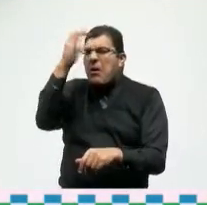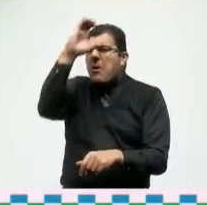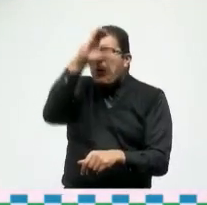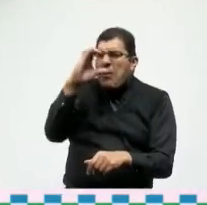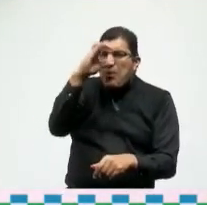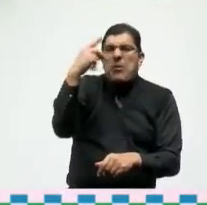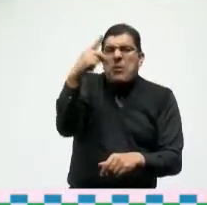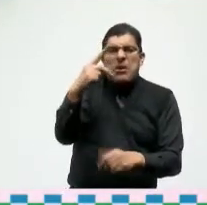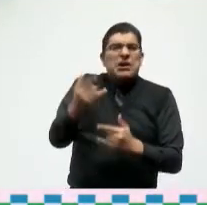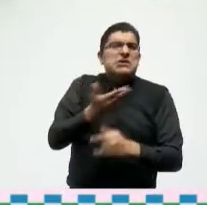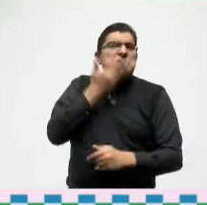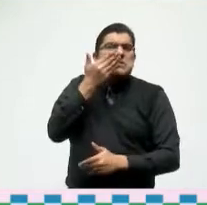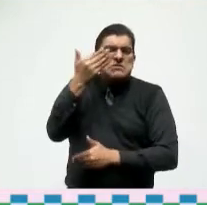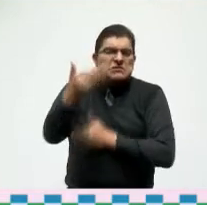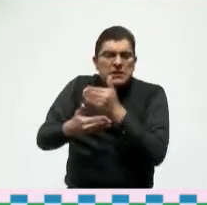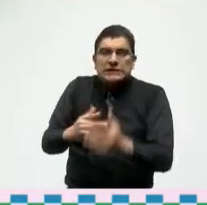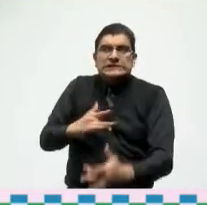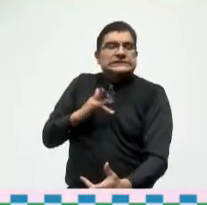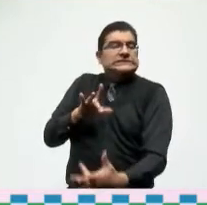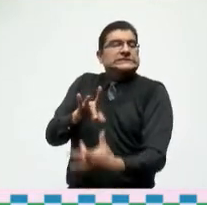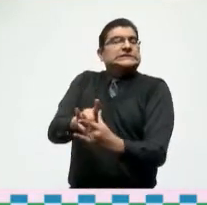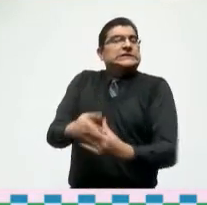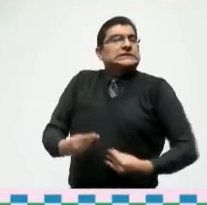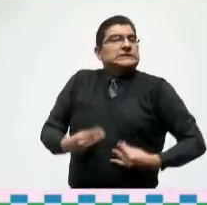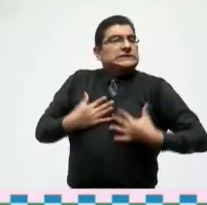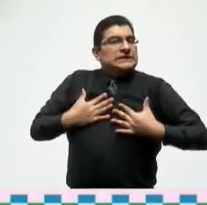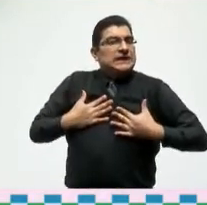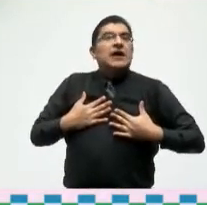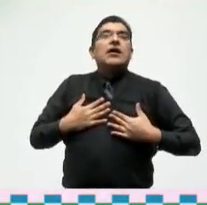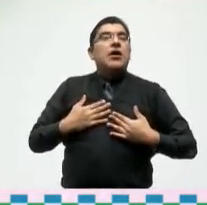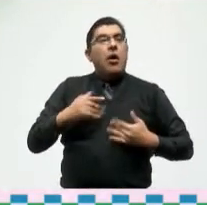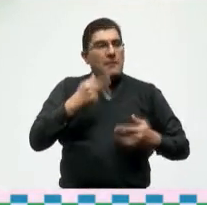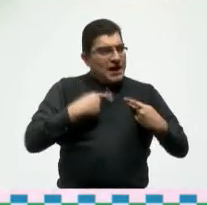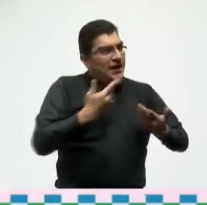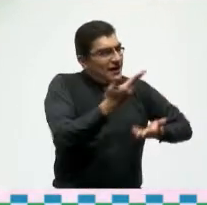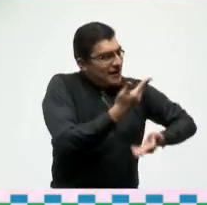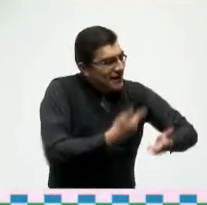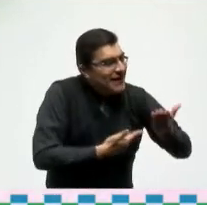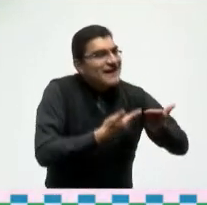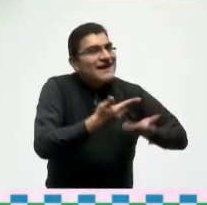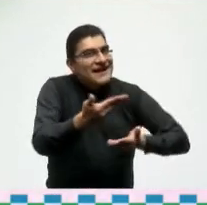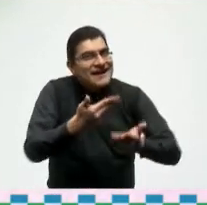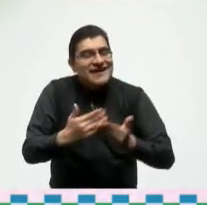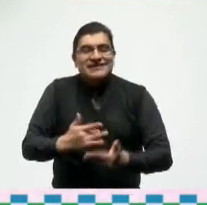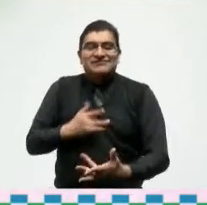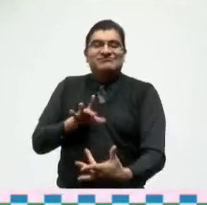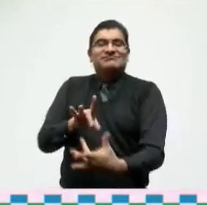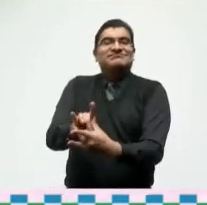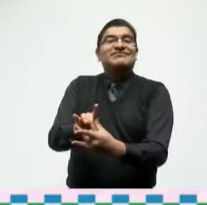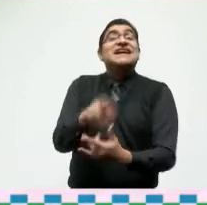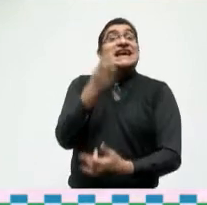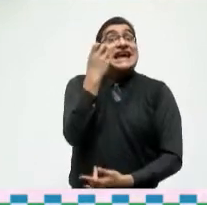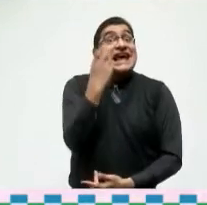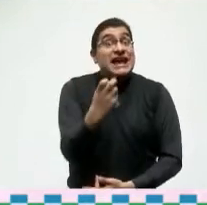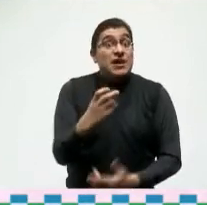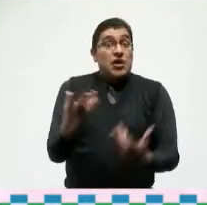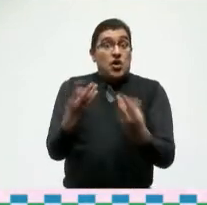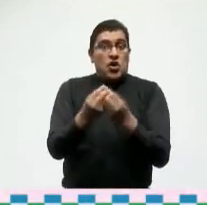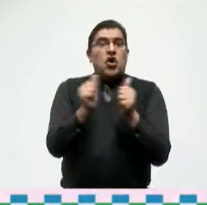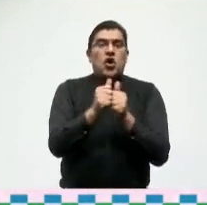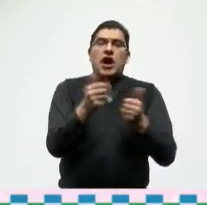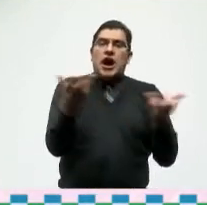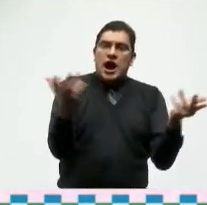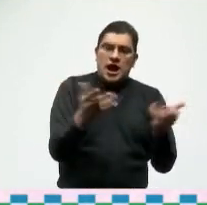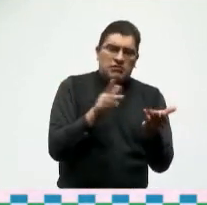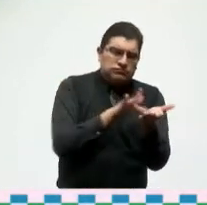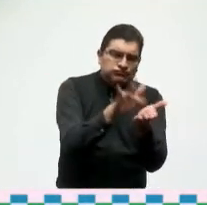vivir las tradiciones y sentir la hospitalidad de su gente esto desde luego paralelamente a las acciones